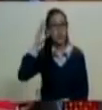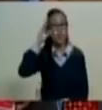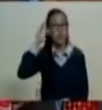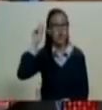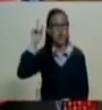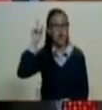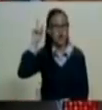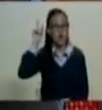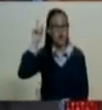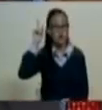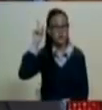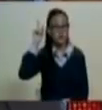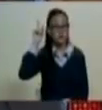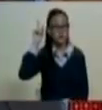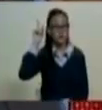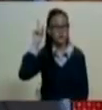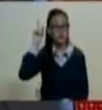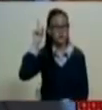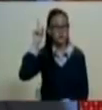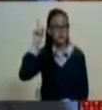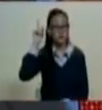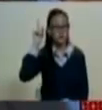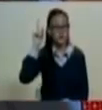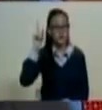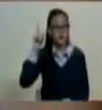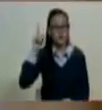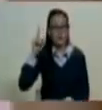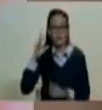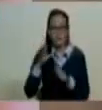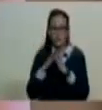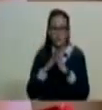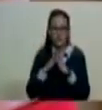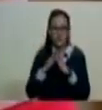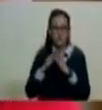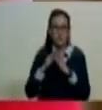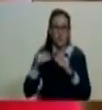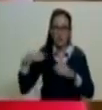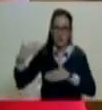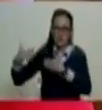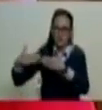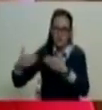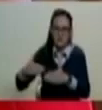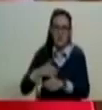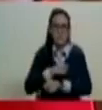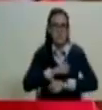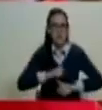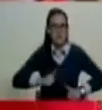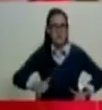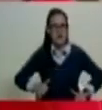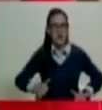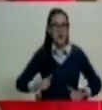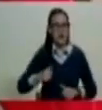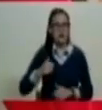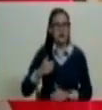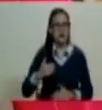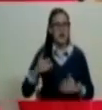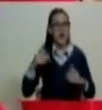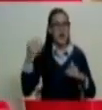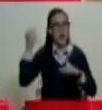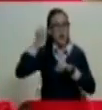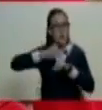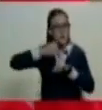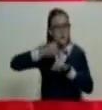de vuestros padres, por todo nuestro procederato civil y militar, que en la lucha